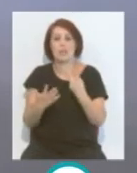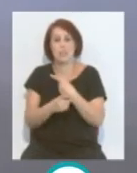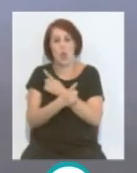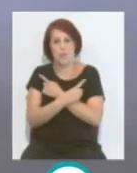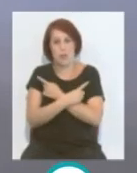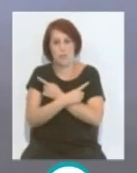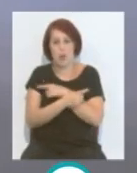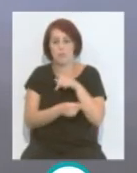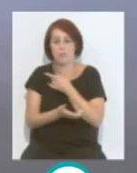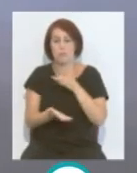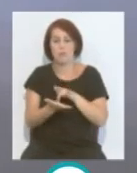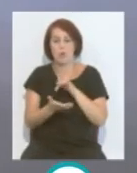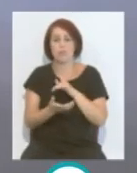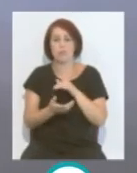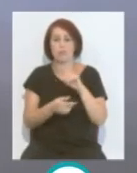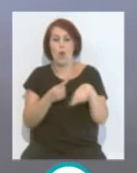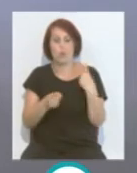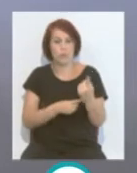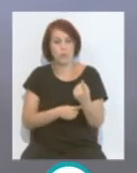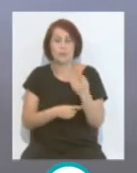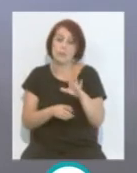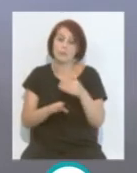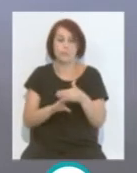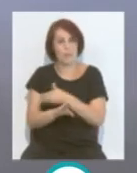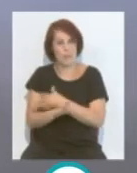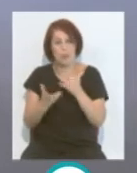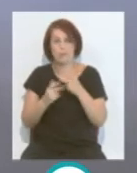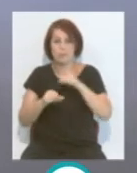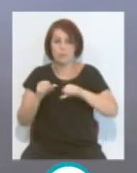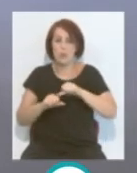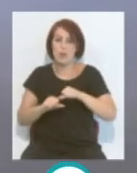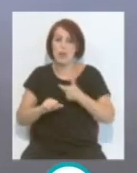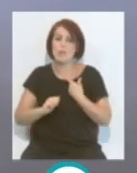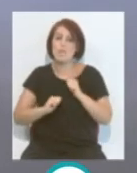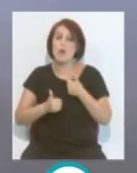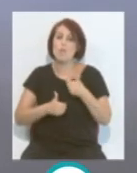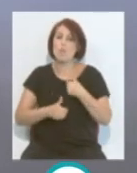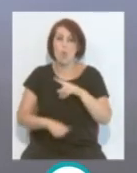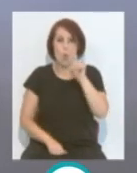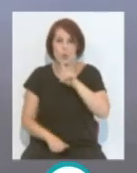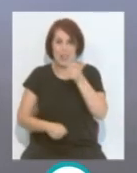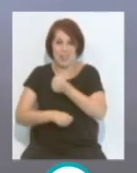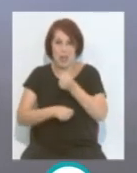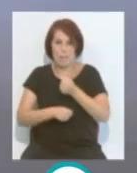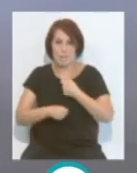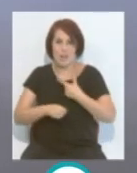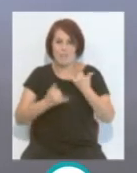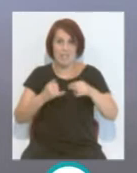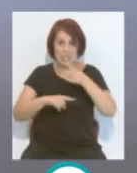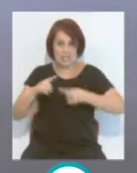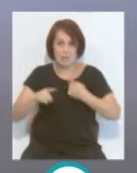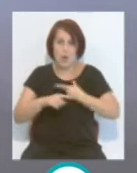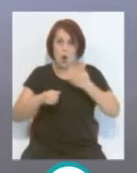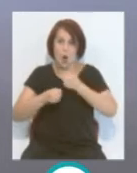noviembre, donde se va a disputar posteriormente esa la previa. La eliminatoria primera será el 1 de diciembre, seis finales de la Supercopa de España